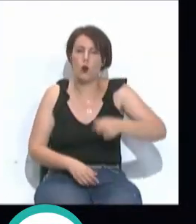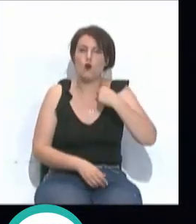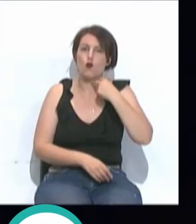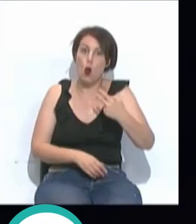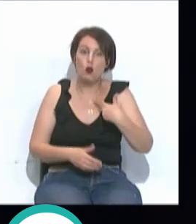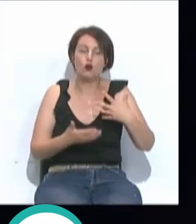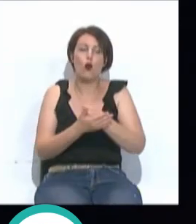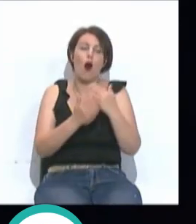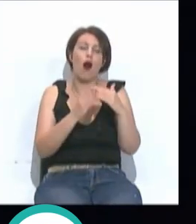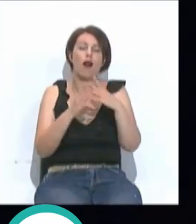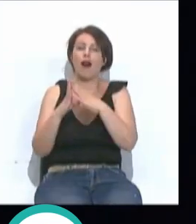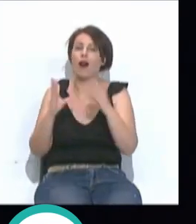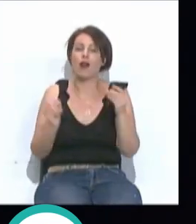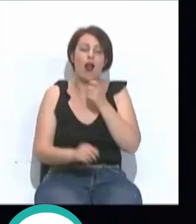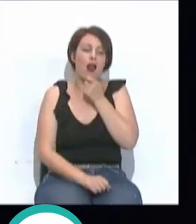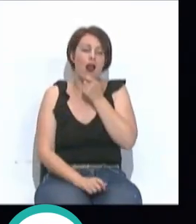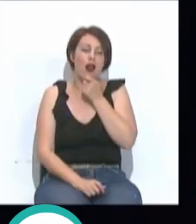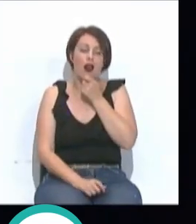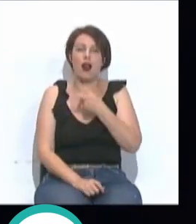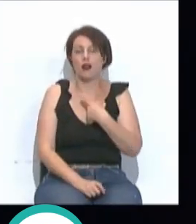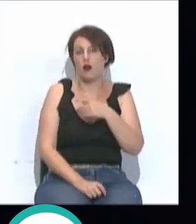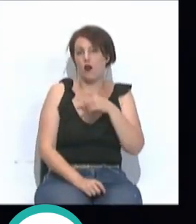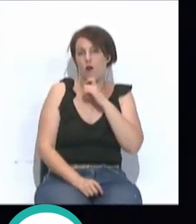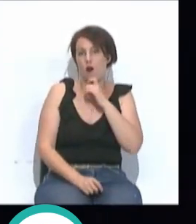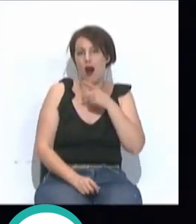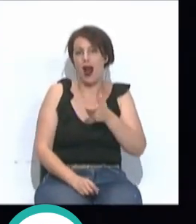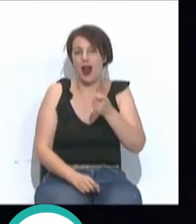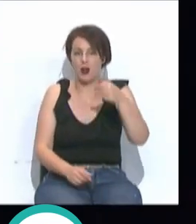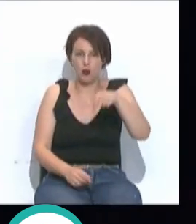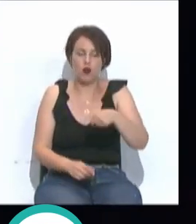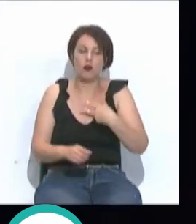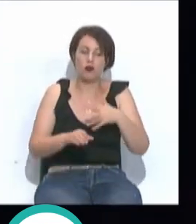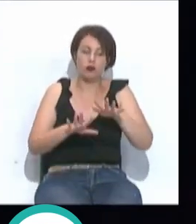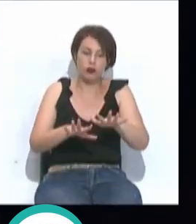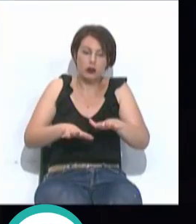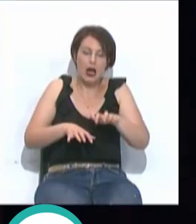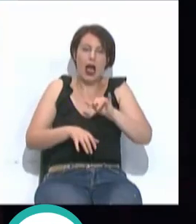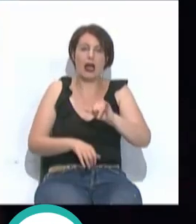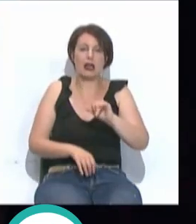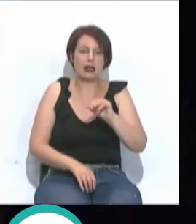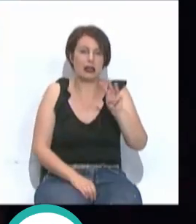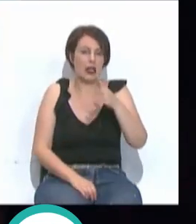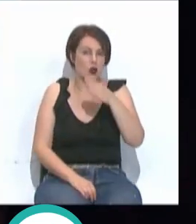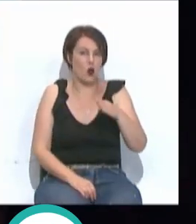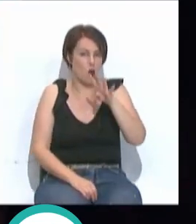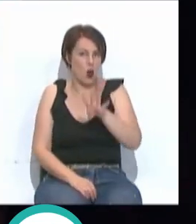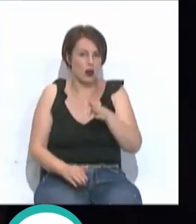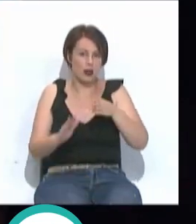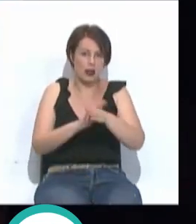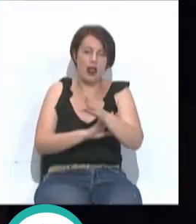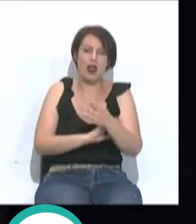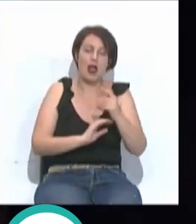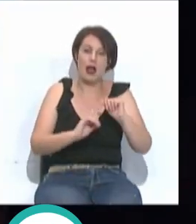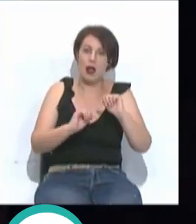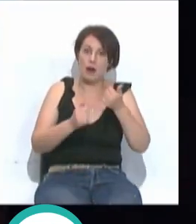a todos los hogares de Andalucía a través de Canal Sur. El patio de butacas registró tres cuartos de entrada al inicio de la primera sesión del